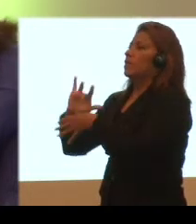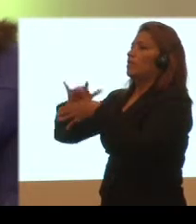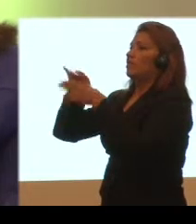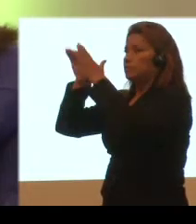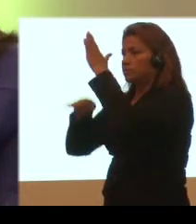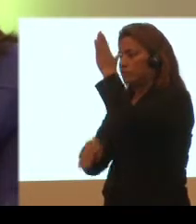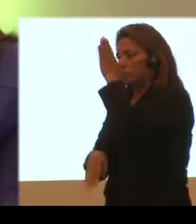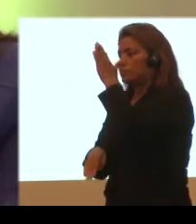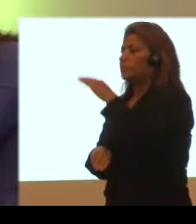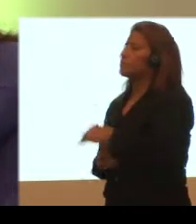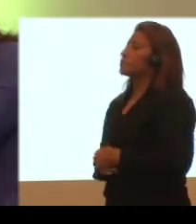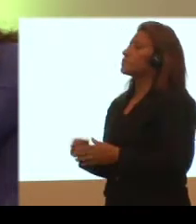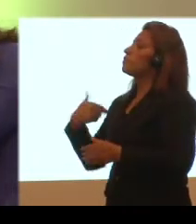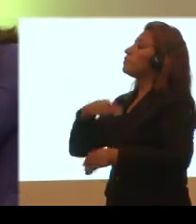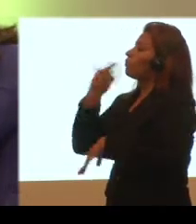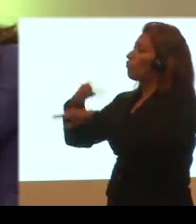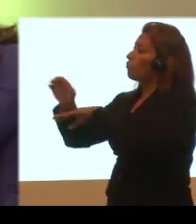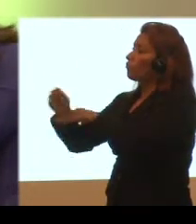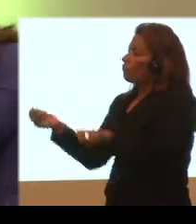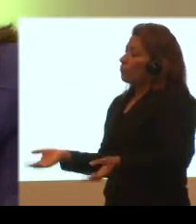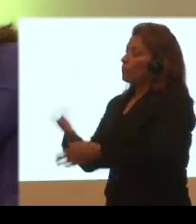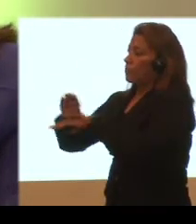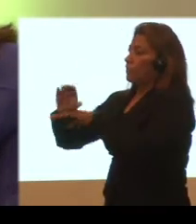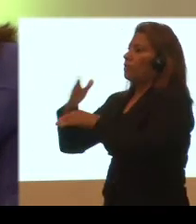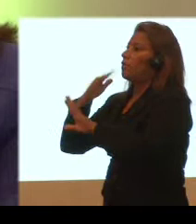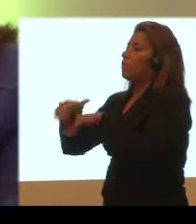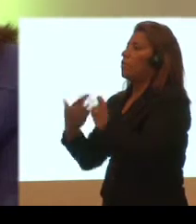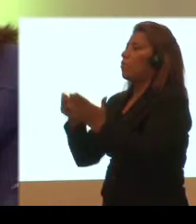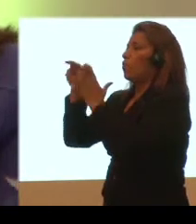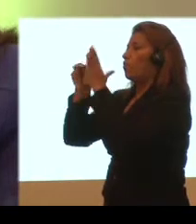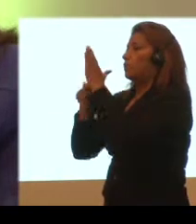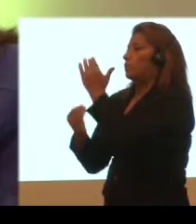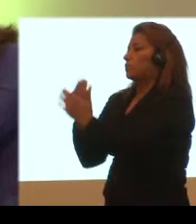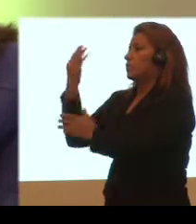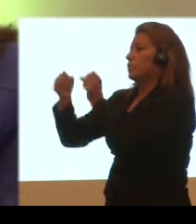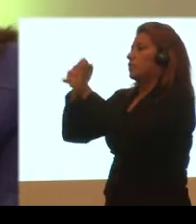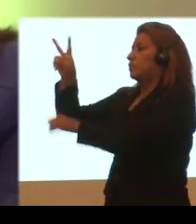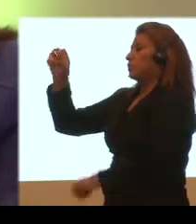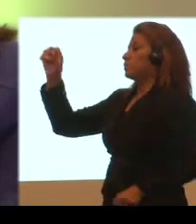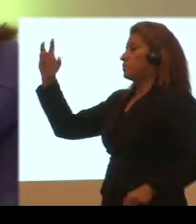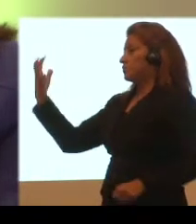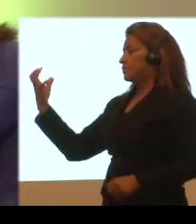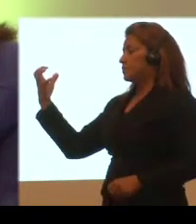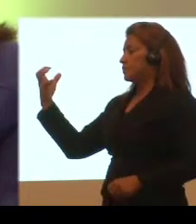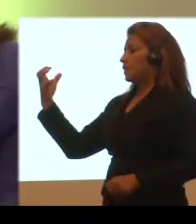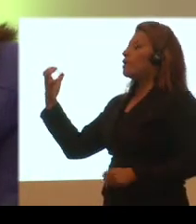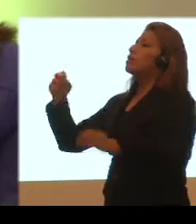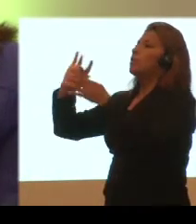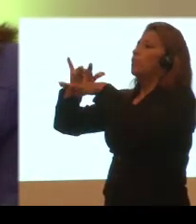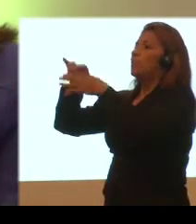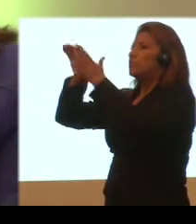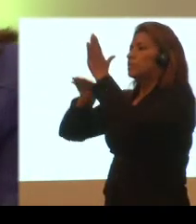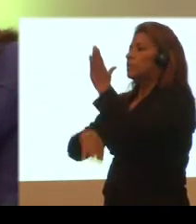reducción de riesgos. Nuestras recomendaciones específicas sobre el nuevo marco internacional post 2015 para la reducción